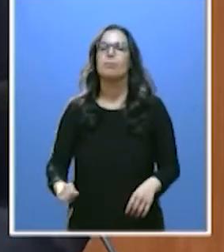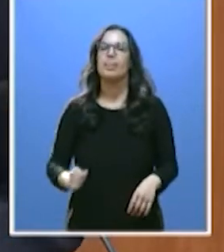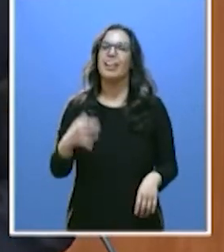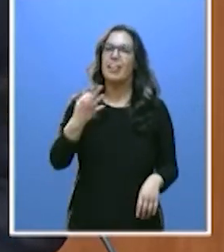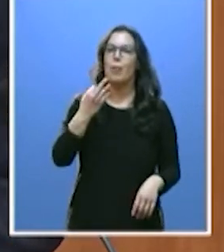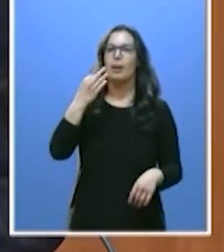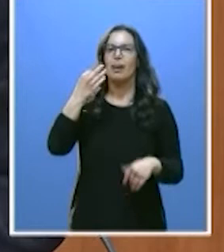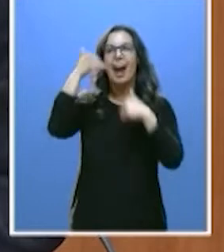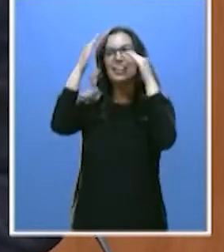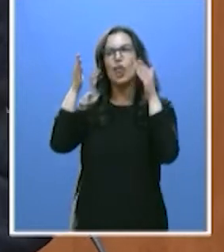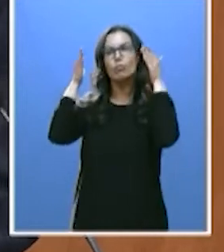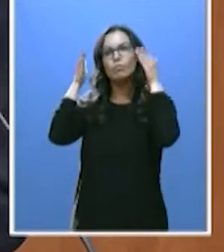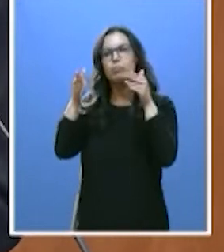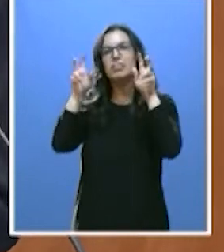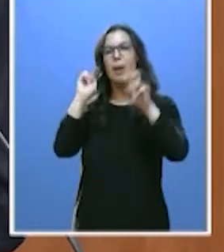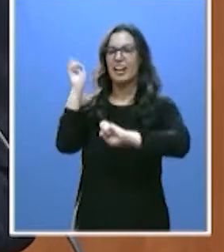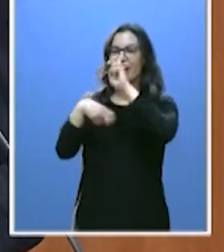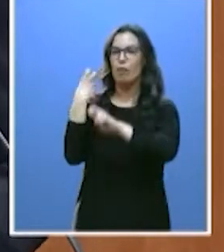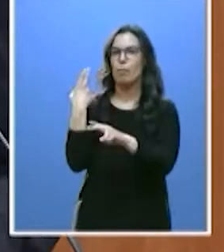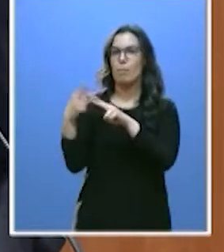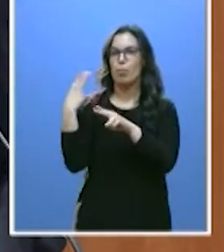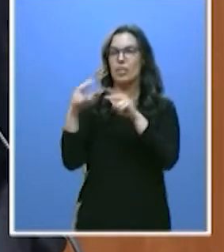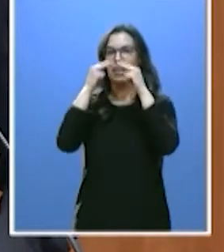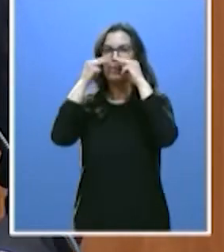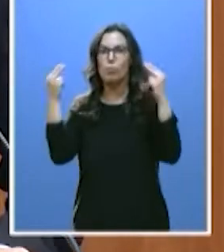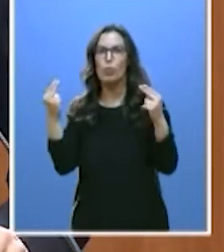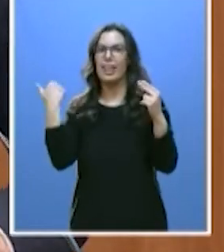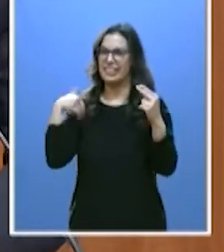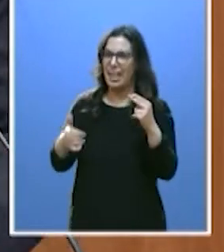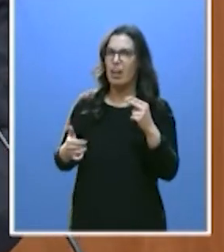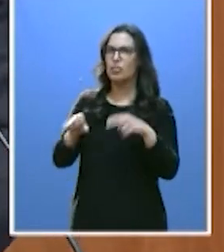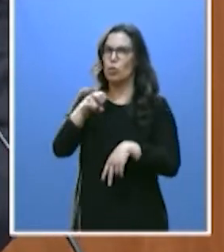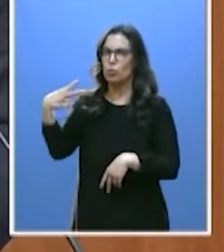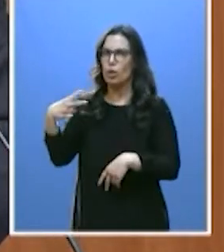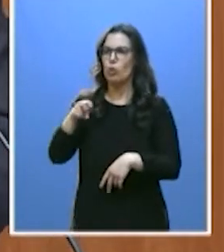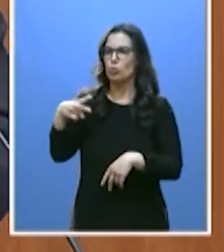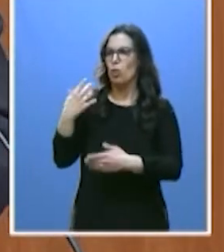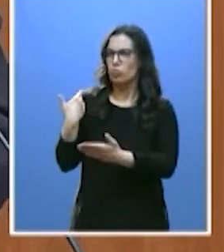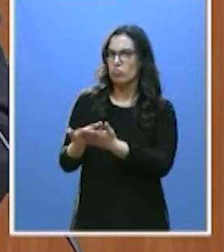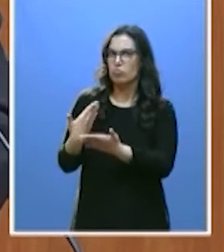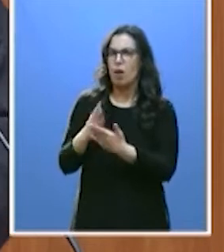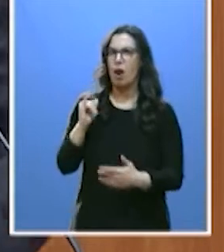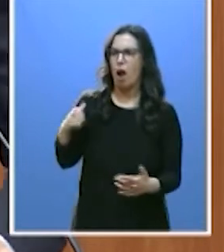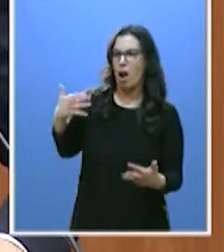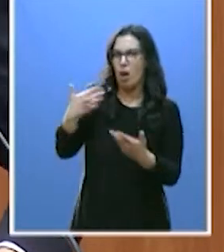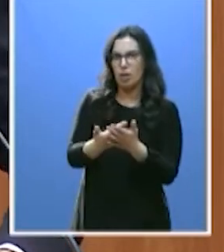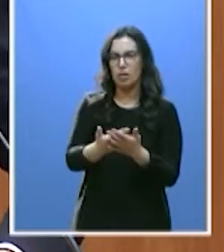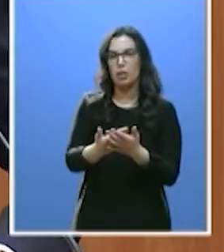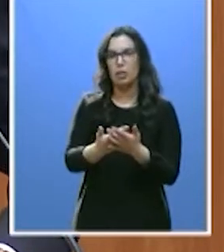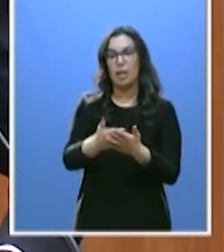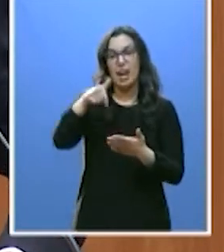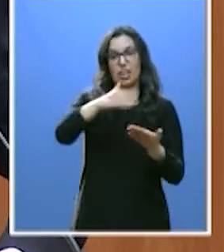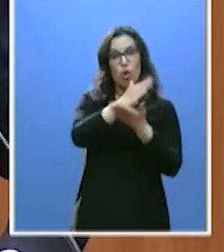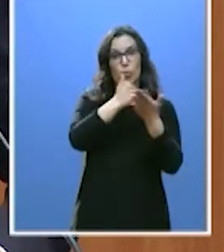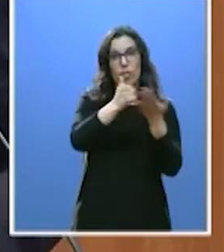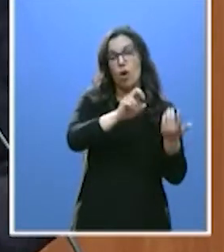reformas políticas, las reformas de las políticas públicas que han surtido efecto ya en esta comunidad y en todos los sitios donde se han